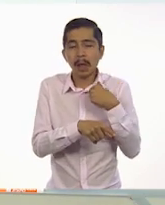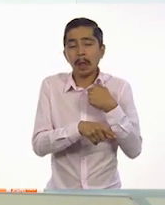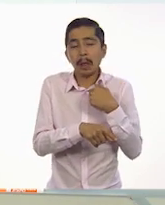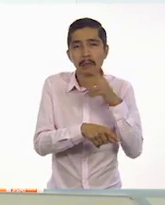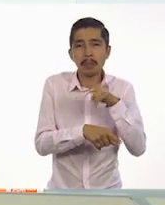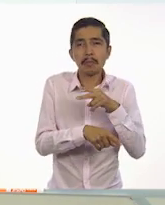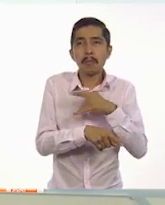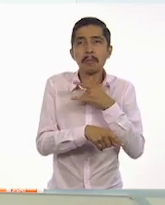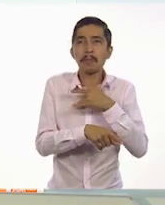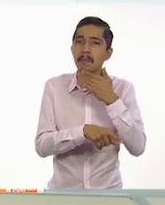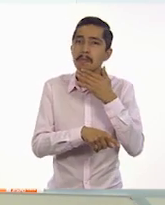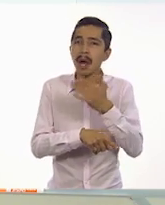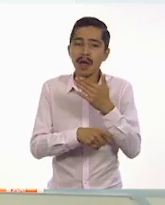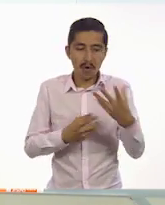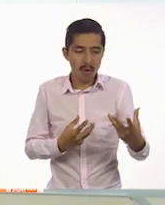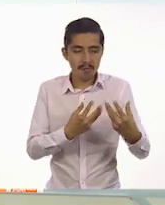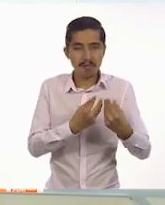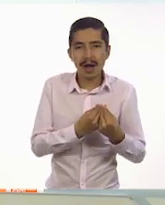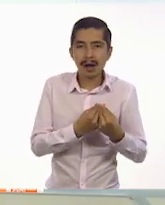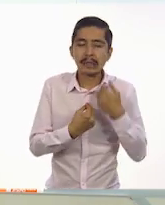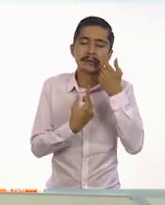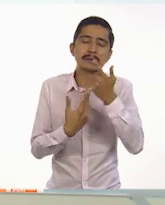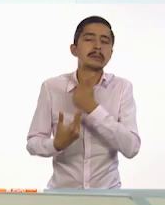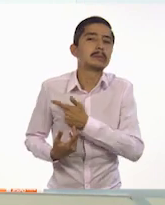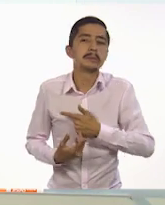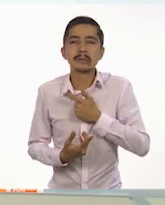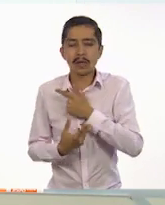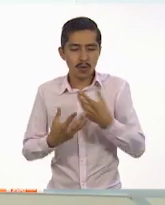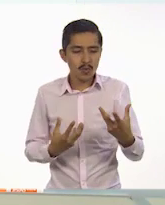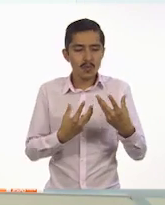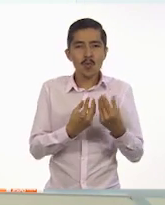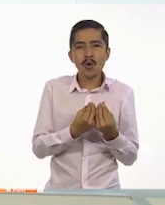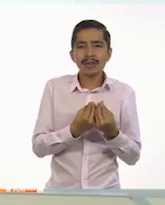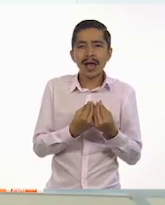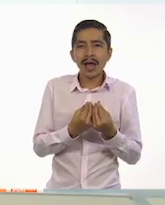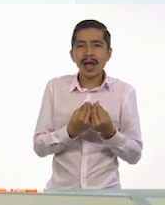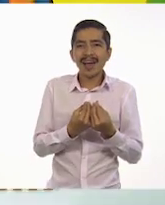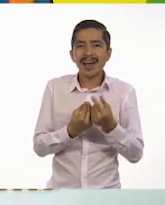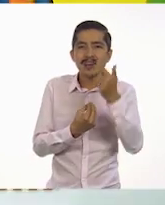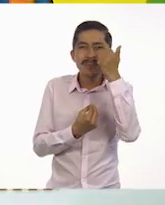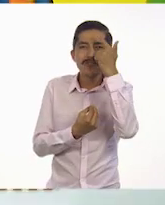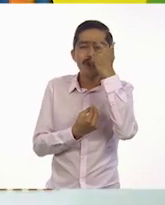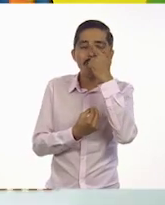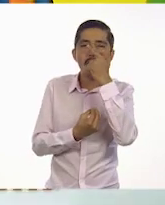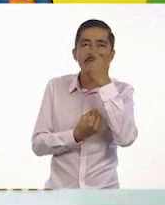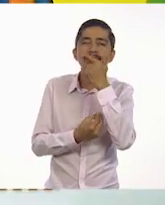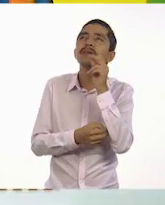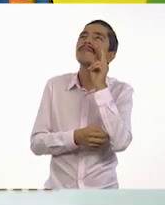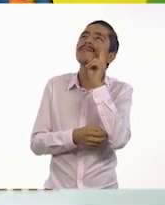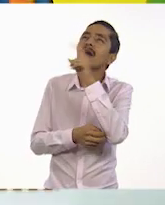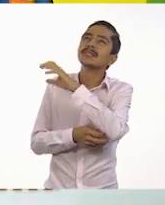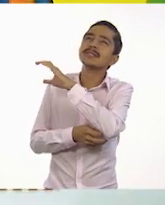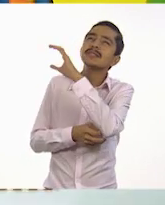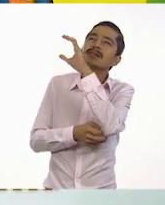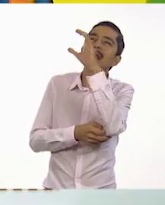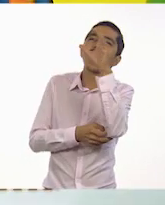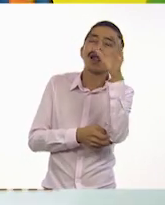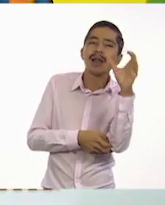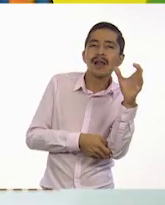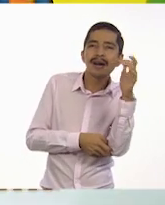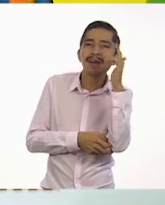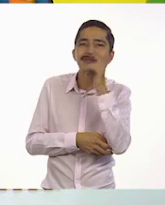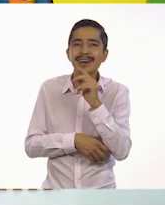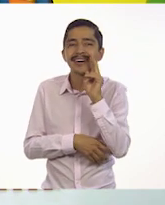Me gustaría estar juntos y poder mirar el cielo al anochecer. Uy, está perfecto ese